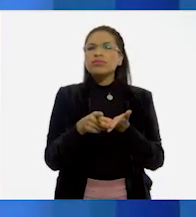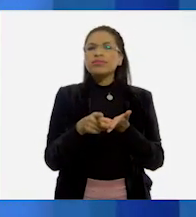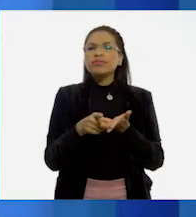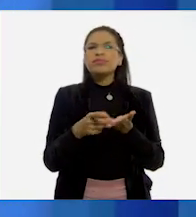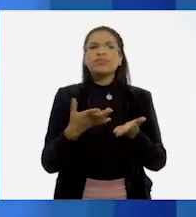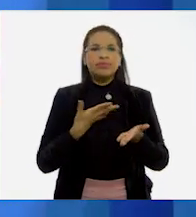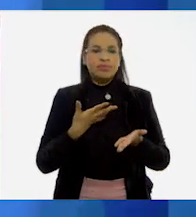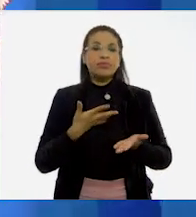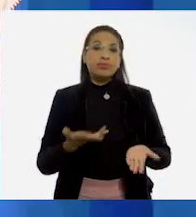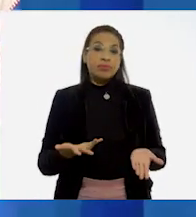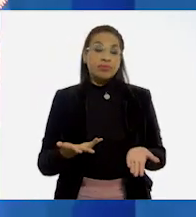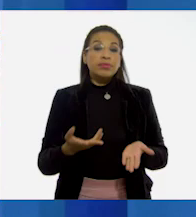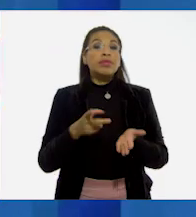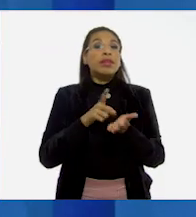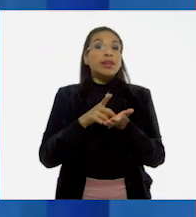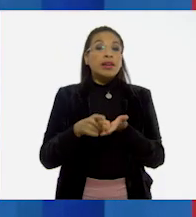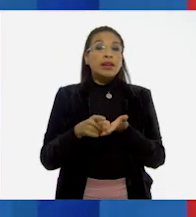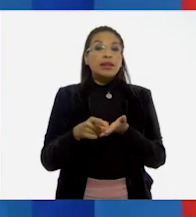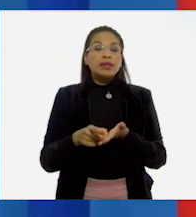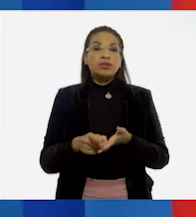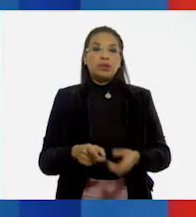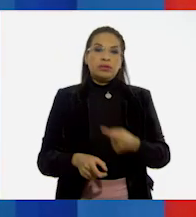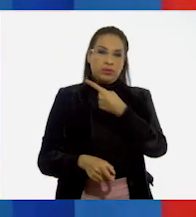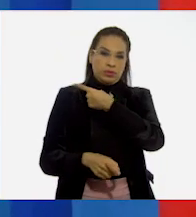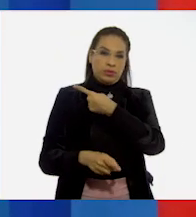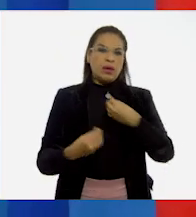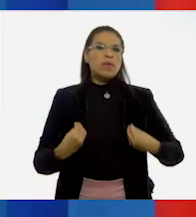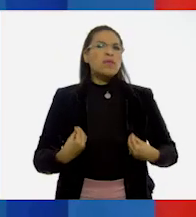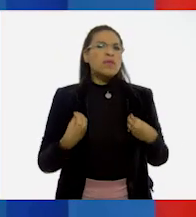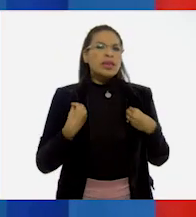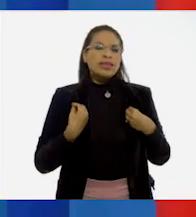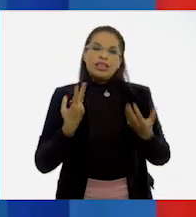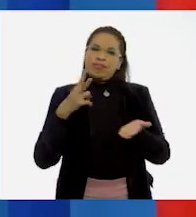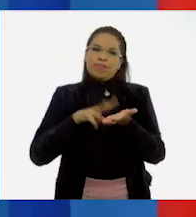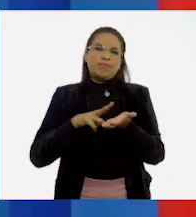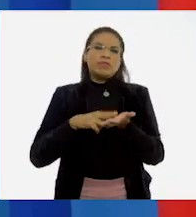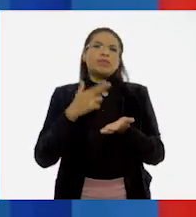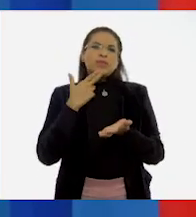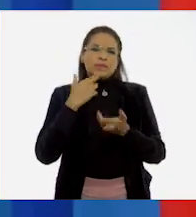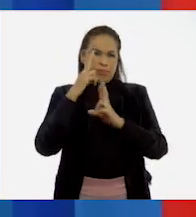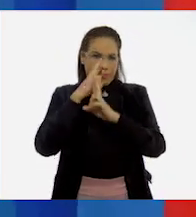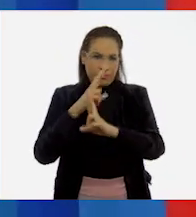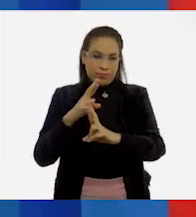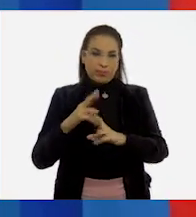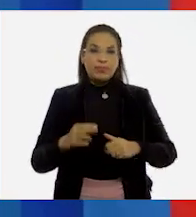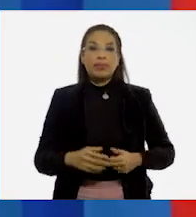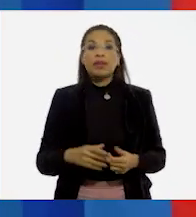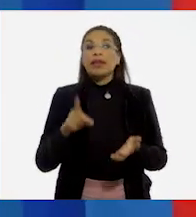aquí los tengo, tenemos derecho a una vida digna. ¡Wow!